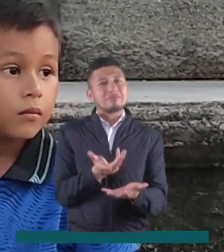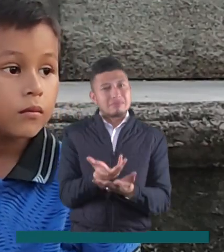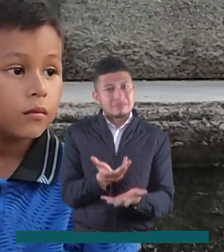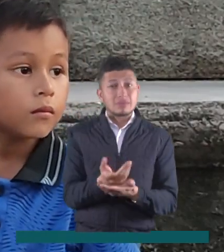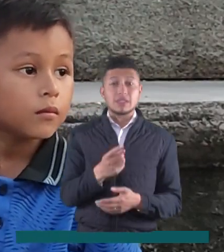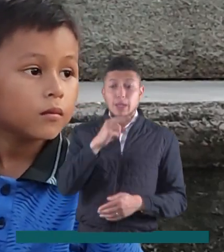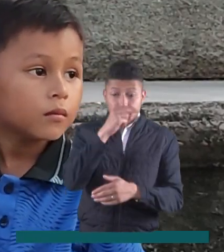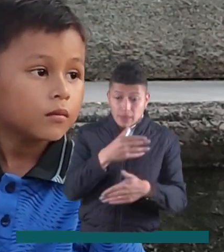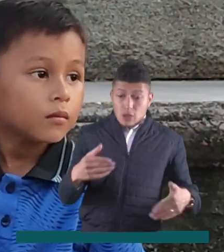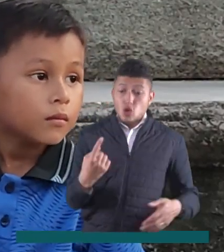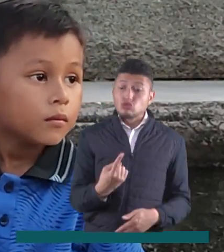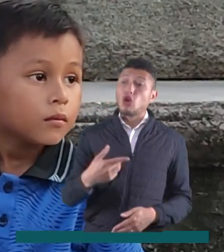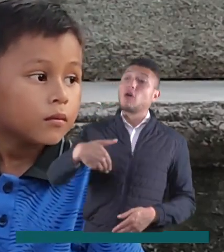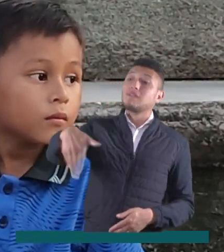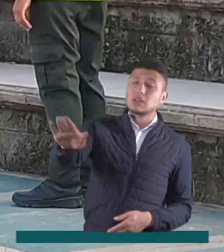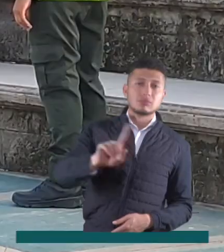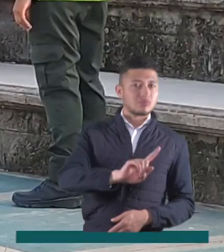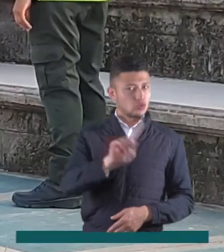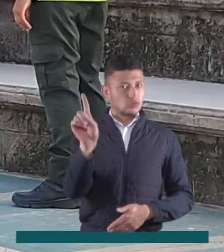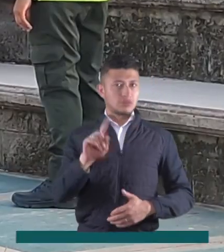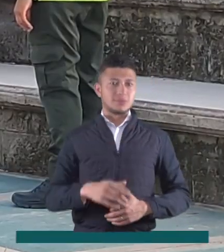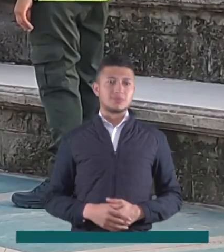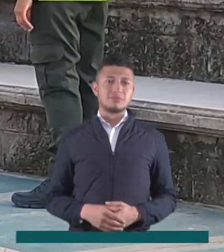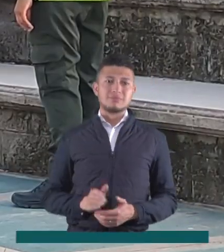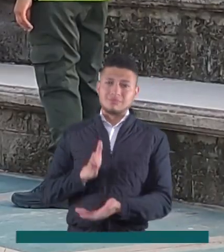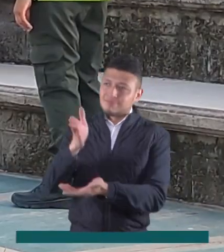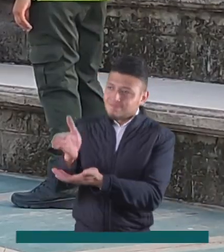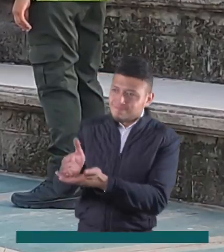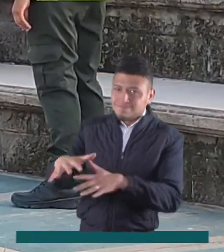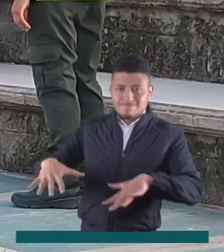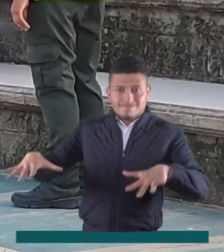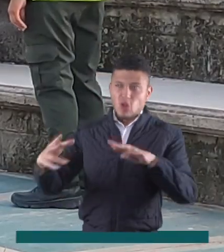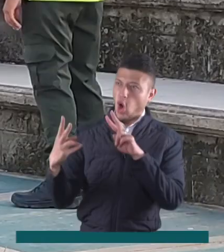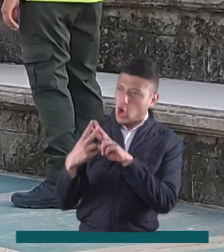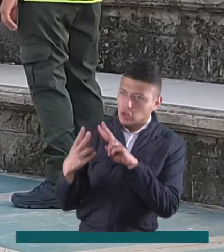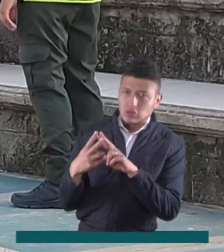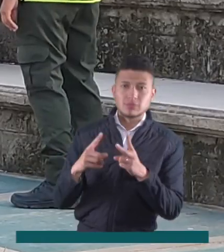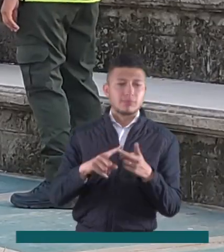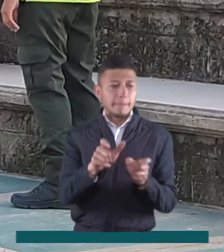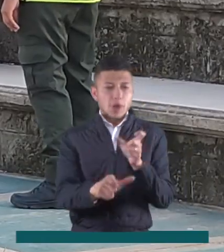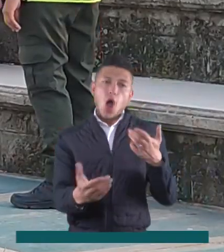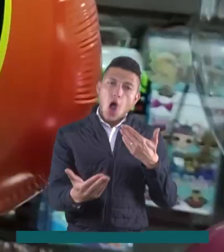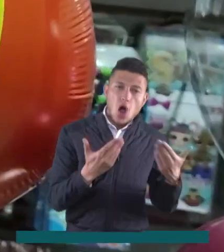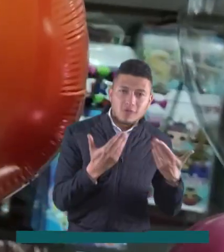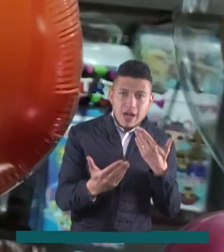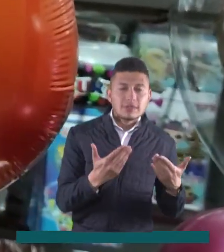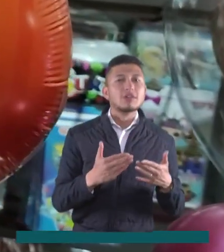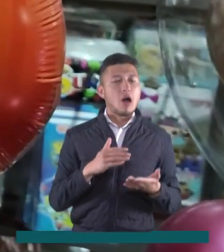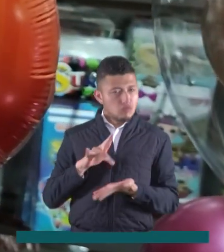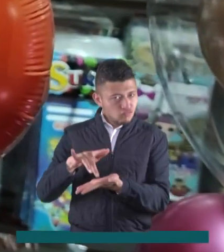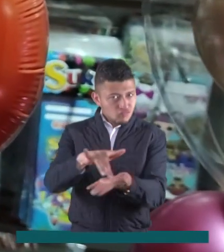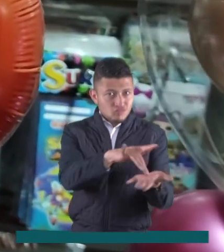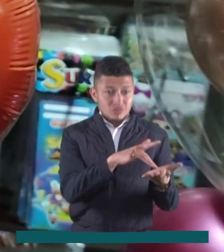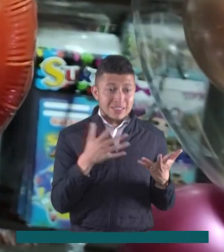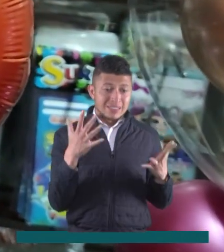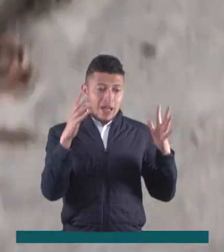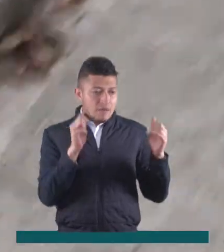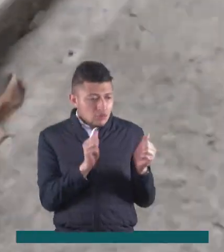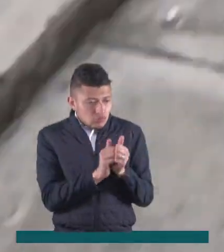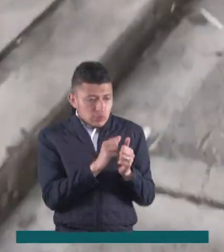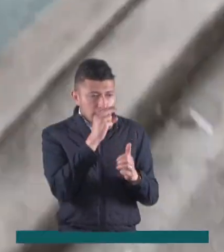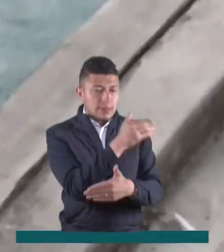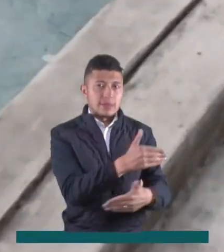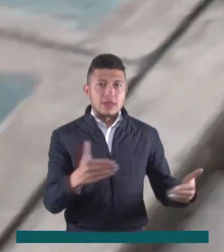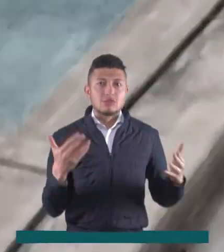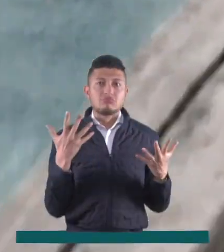recomendable no dejarlos salir a la calle solos. Asistir a lugares conocidos, reunirse con personas de confianza y celebrar el día con los